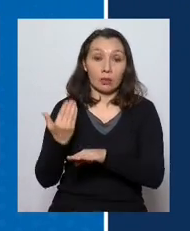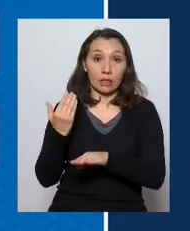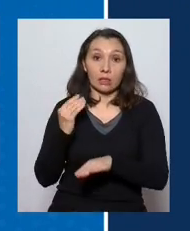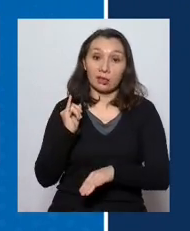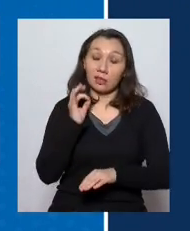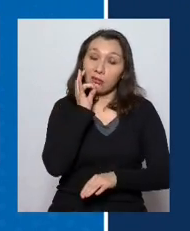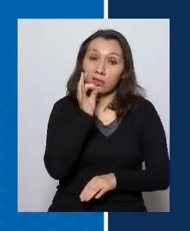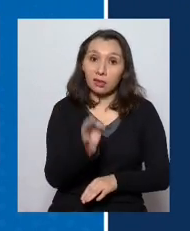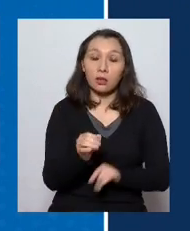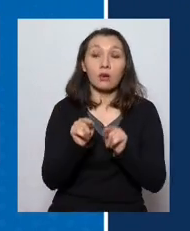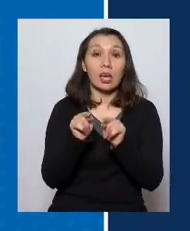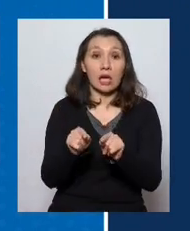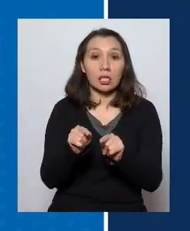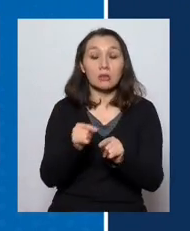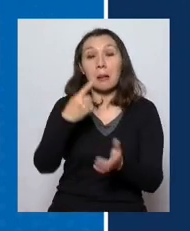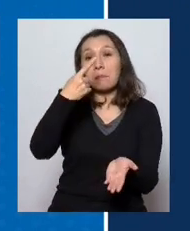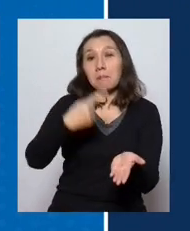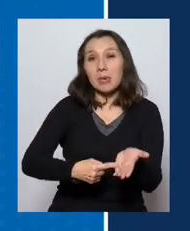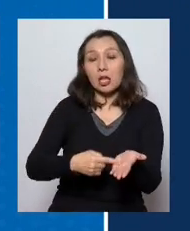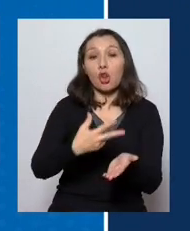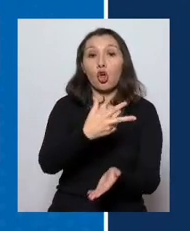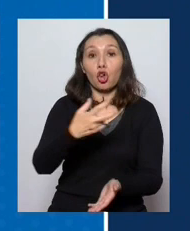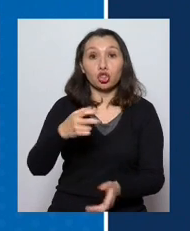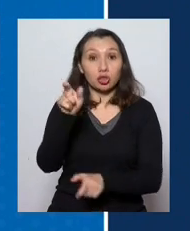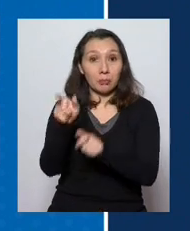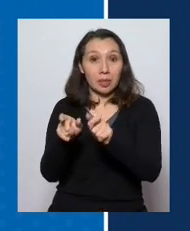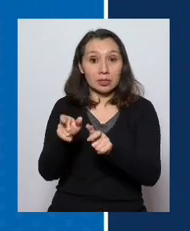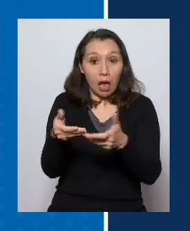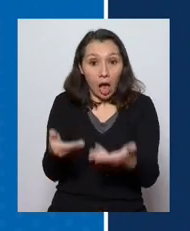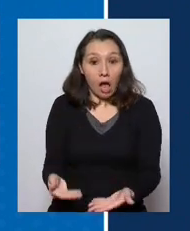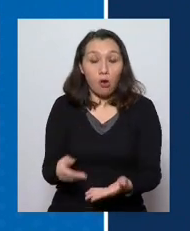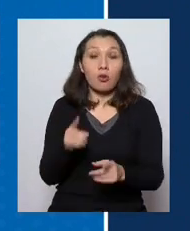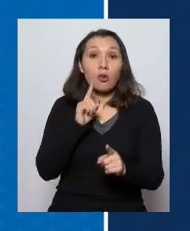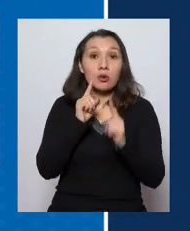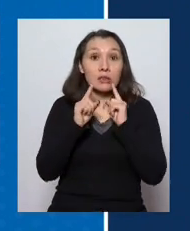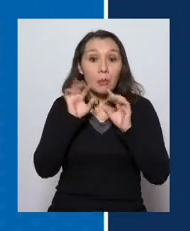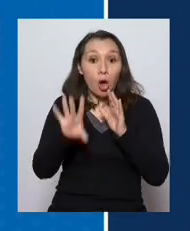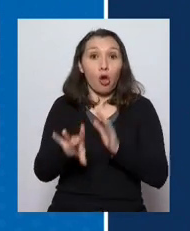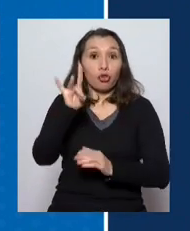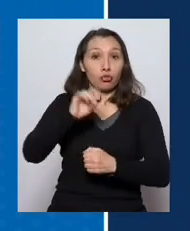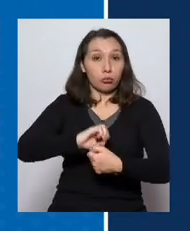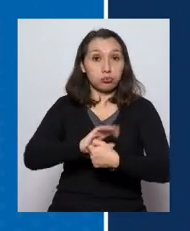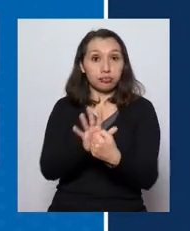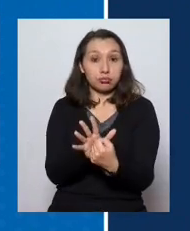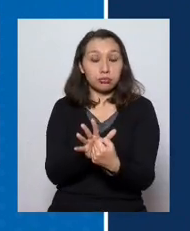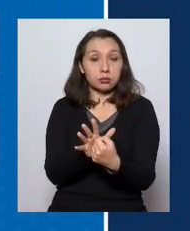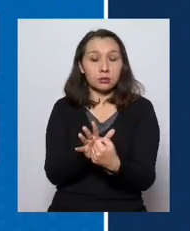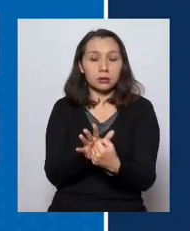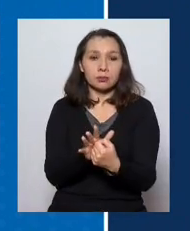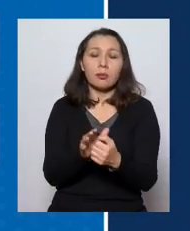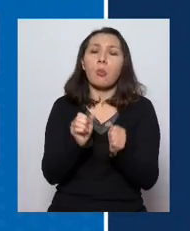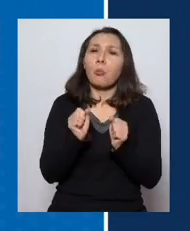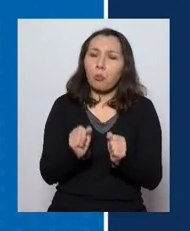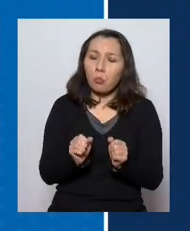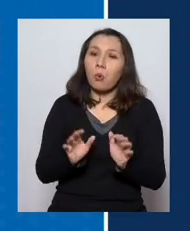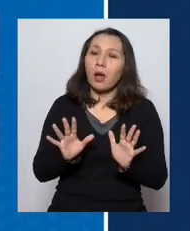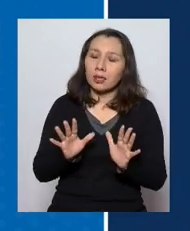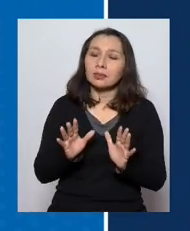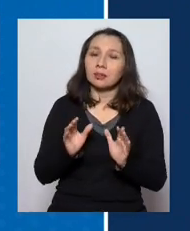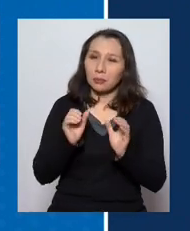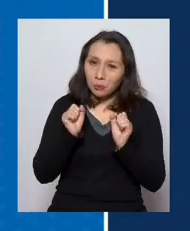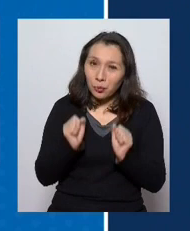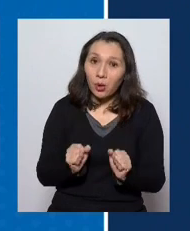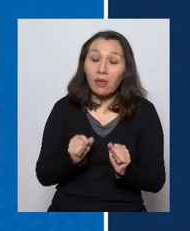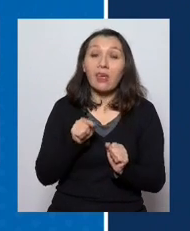Anticipo estos 1.800 casos que hemos reportado el día de hoy es muy probable con una gran